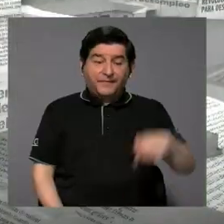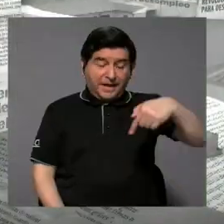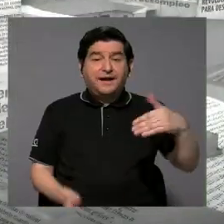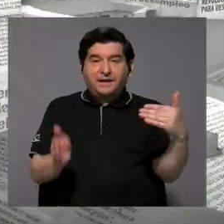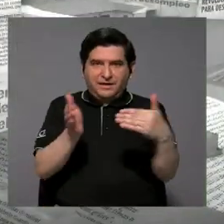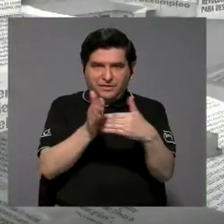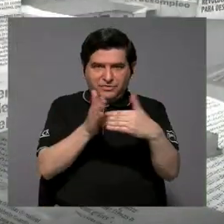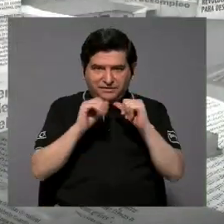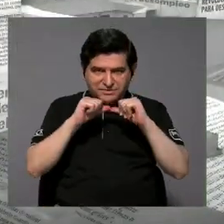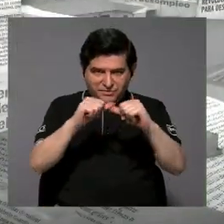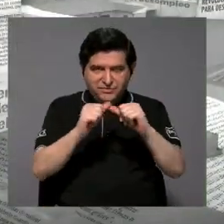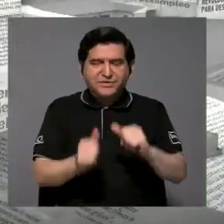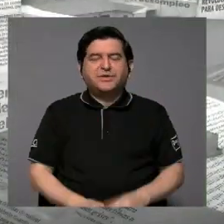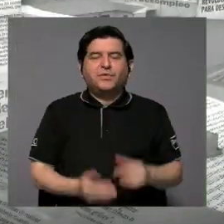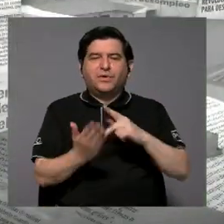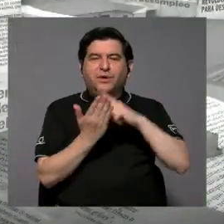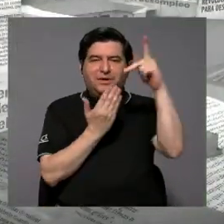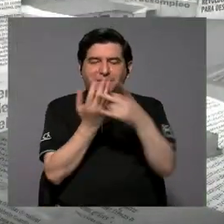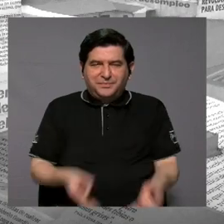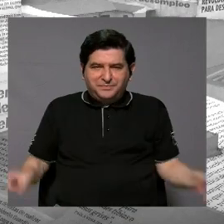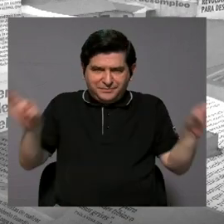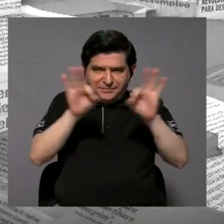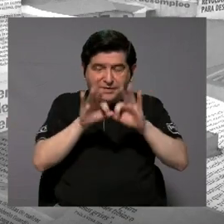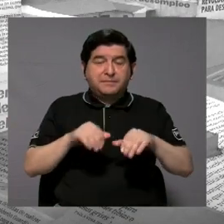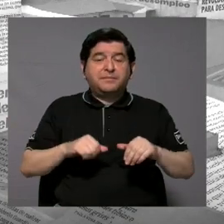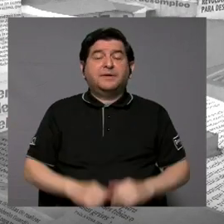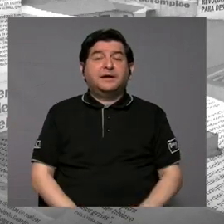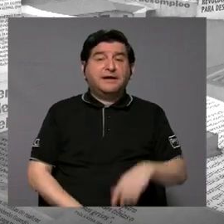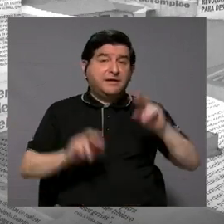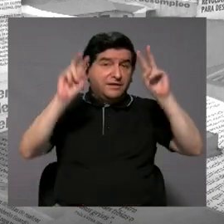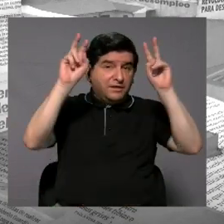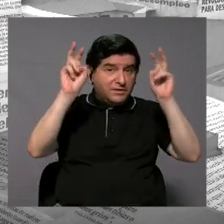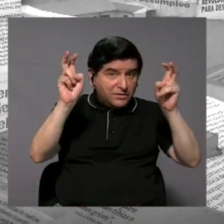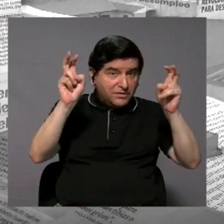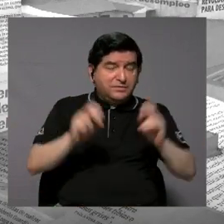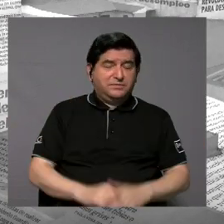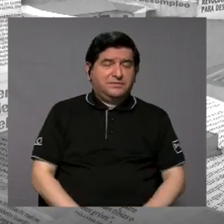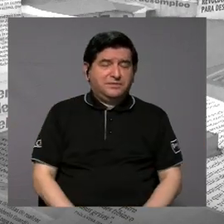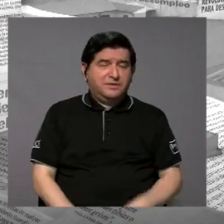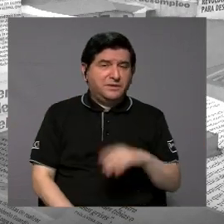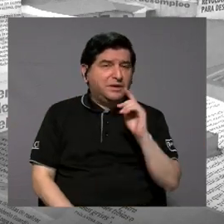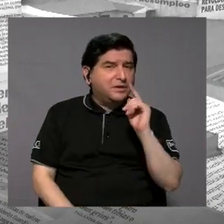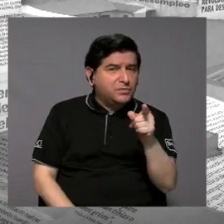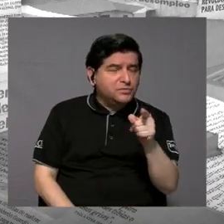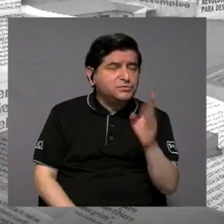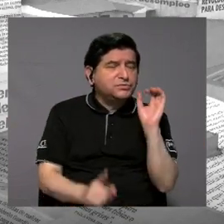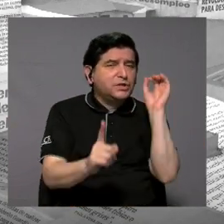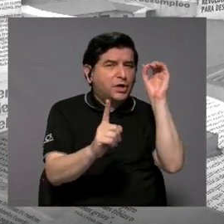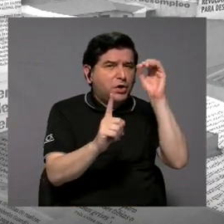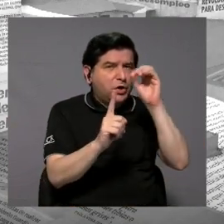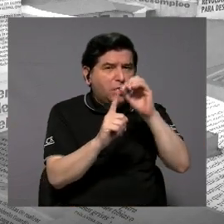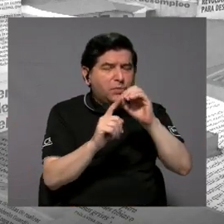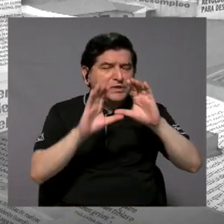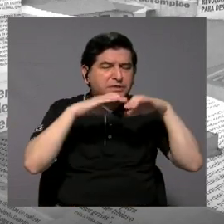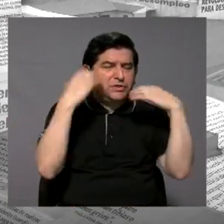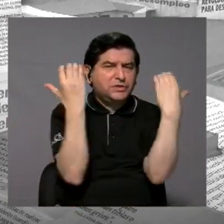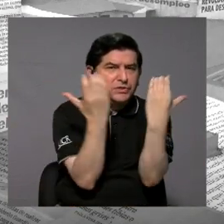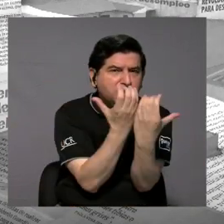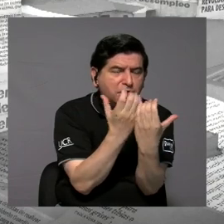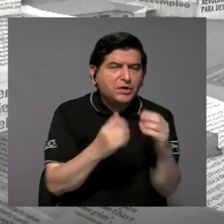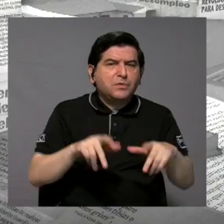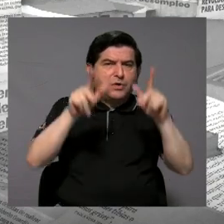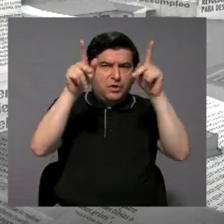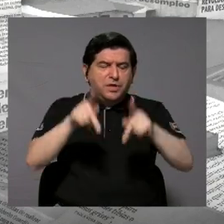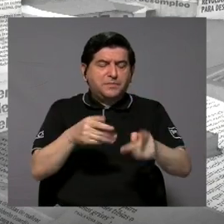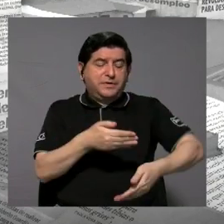Estamos de regreso con lo que importa. Y continuando con el tema, usted es, uno de los objetivos que tiene la comisión